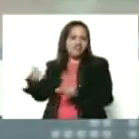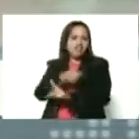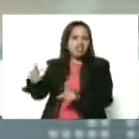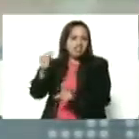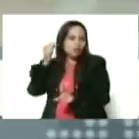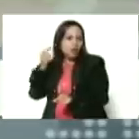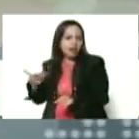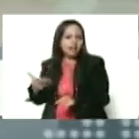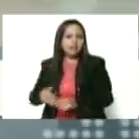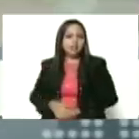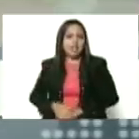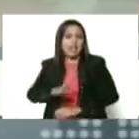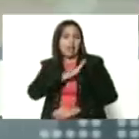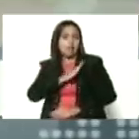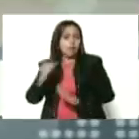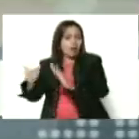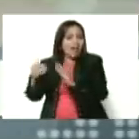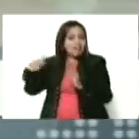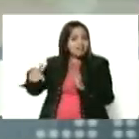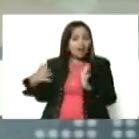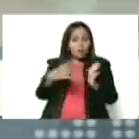es el propio hogar.